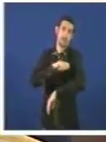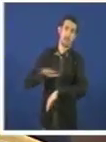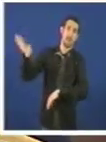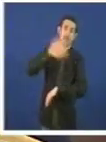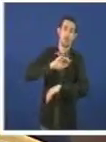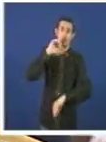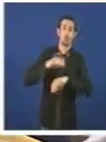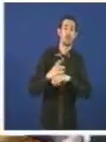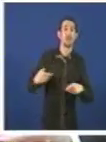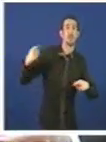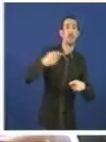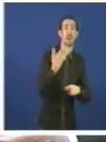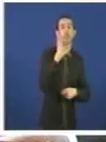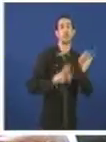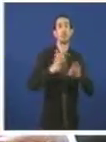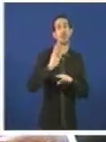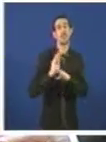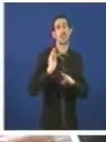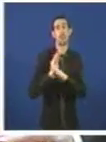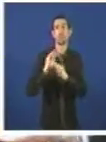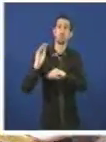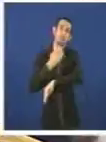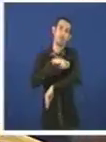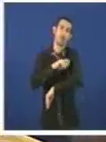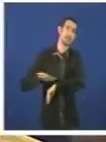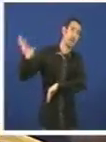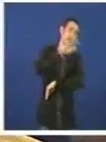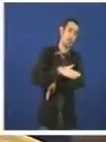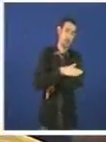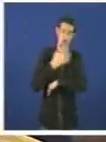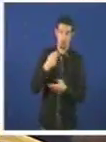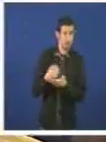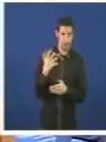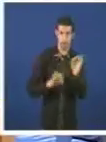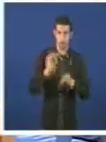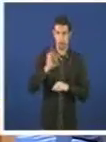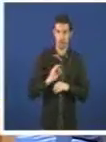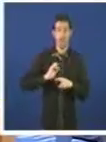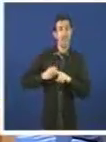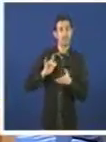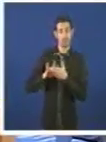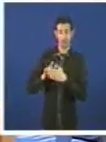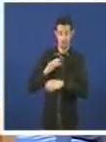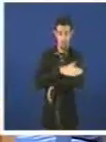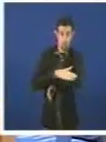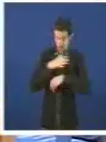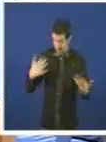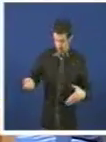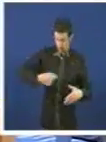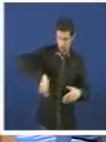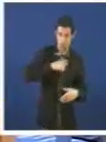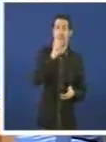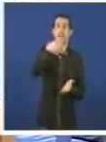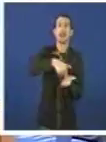ese 50% da financiación, e dende esta consellería, tanto no goberno anterior como agora, estamos a reclamar que se faga,